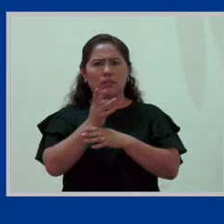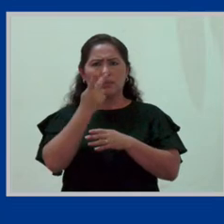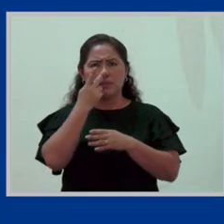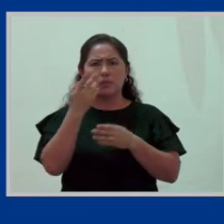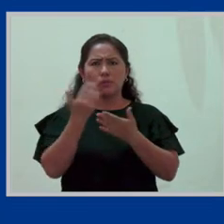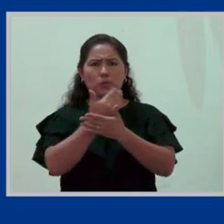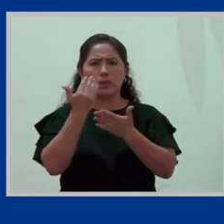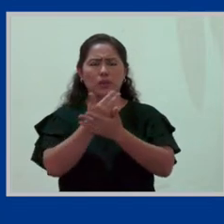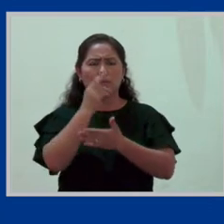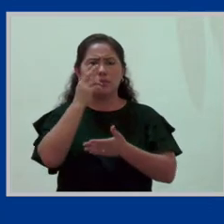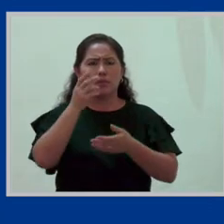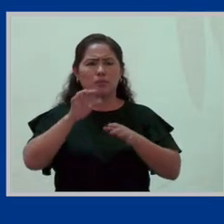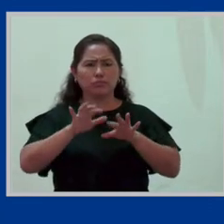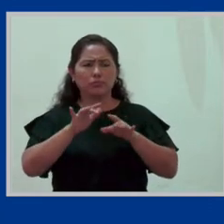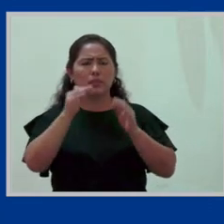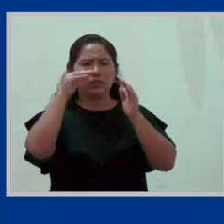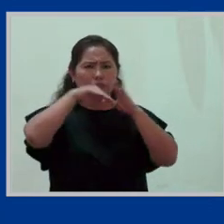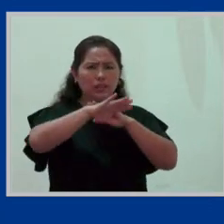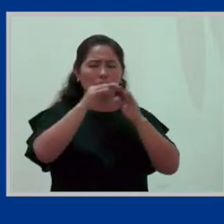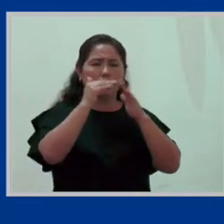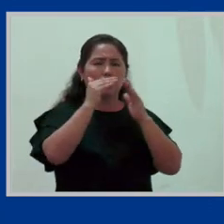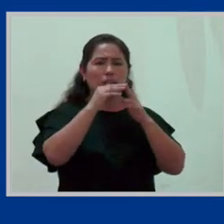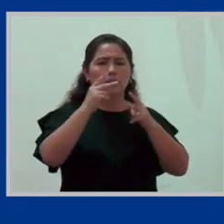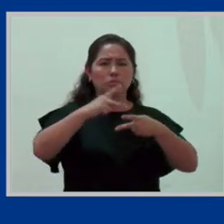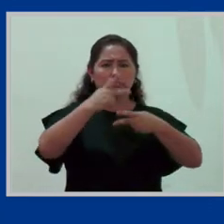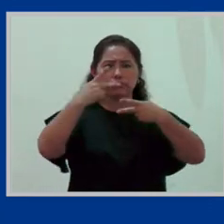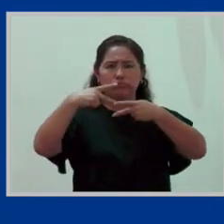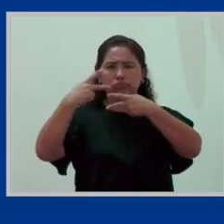casos y que muchos trabajos se pueden realizar de esa manera.